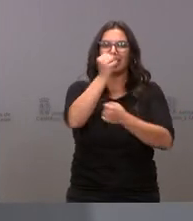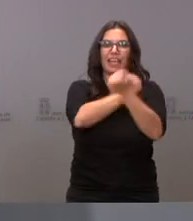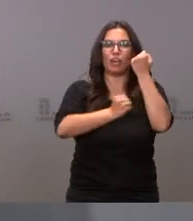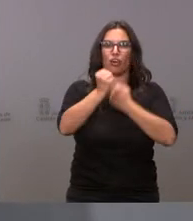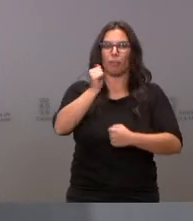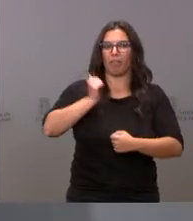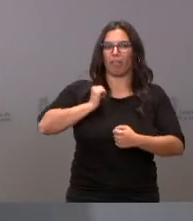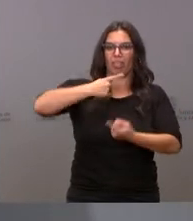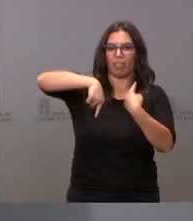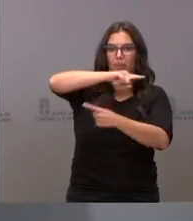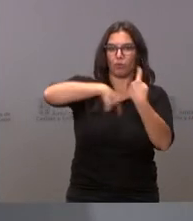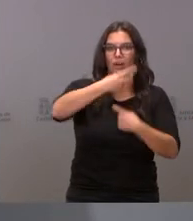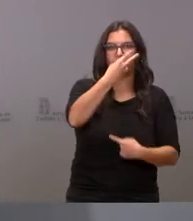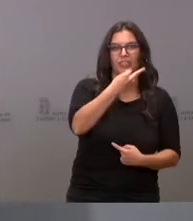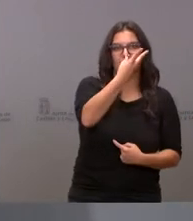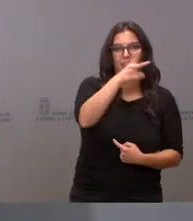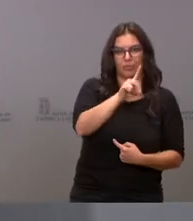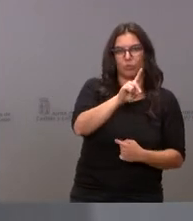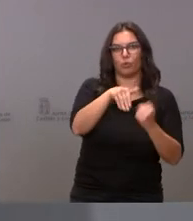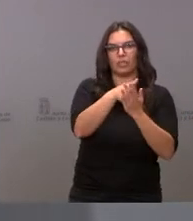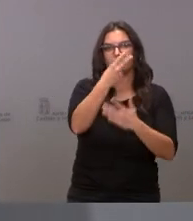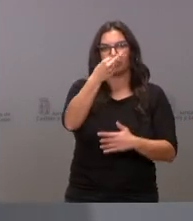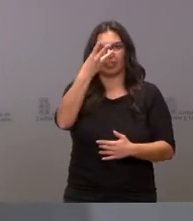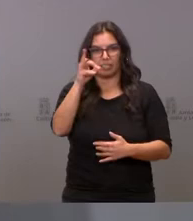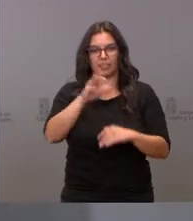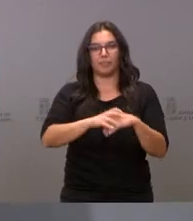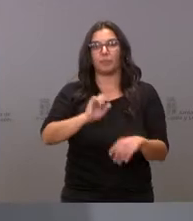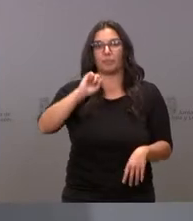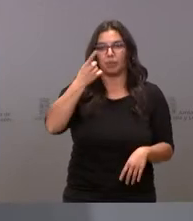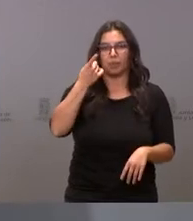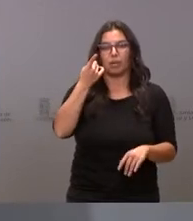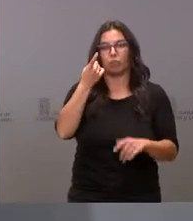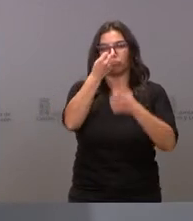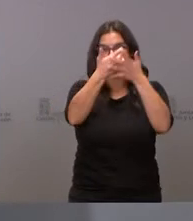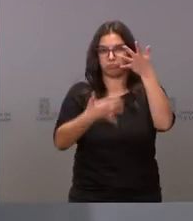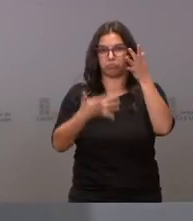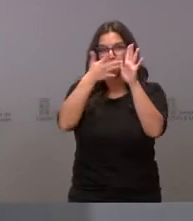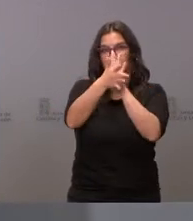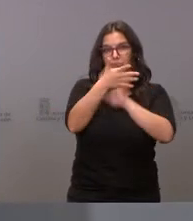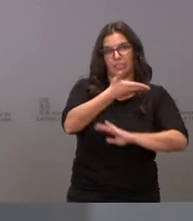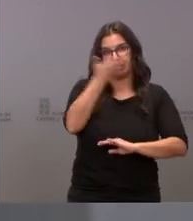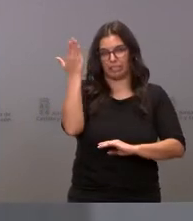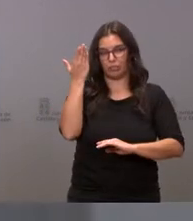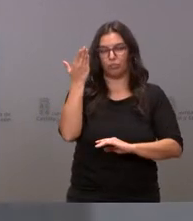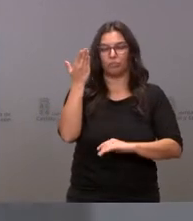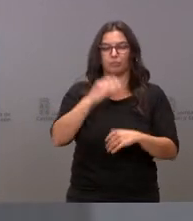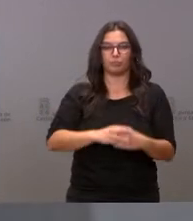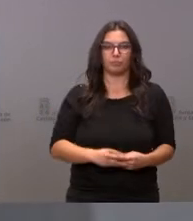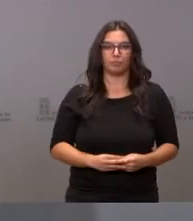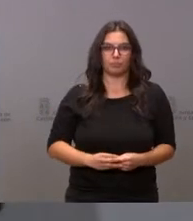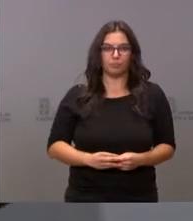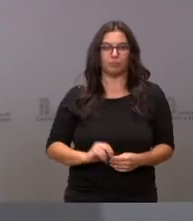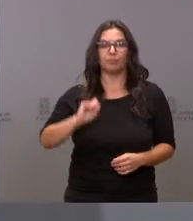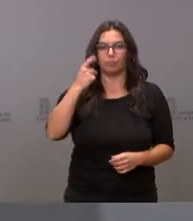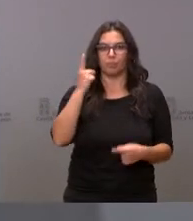-2030. Pasaremos, primero, repaso al resto de los asuntos. En primer